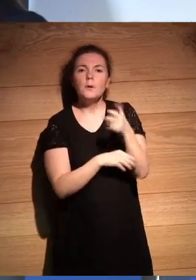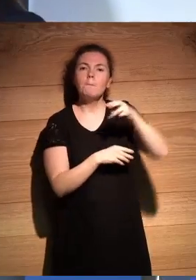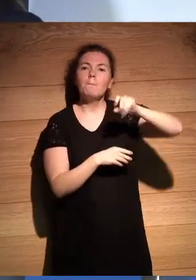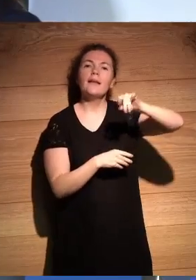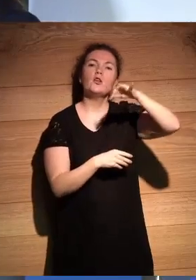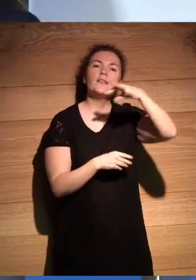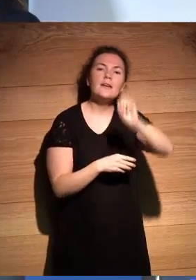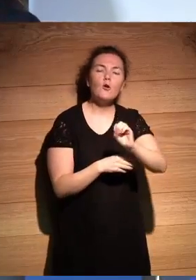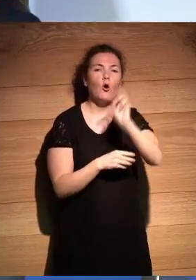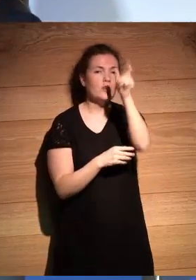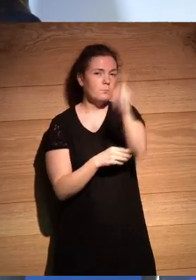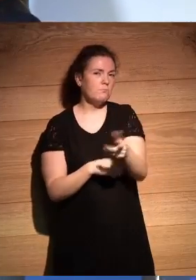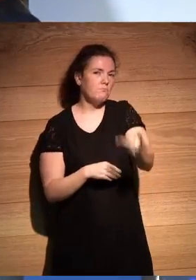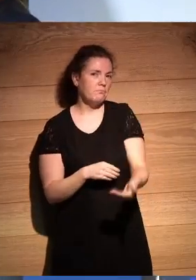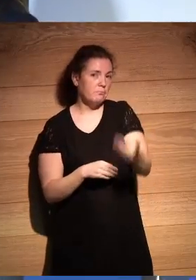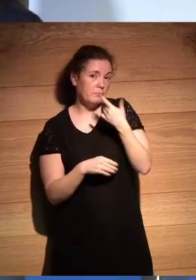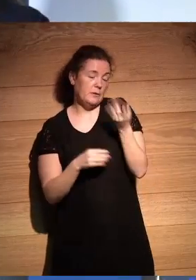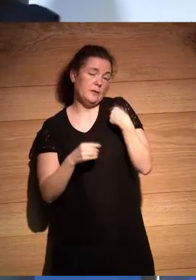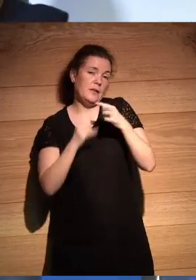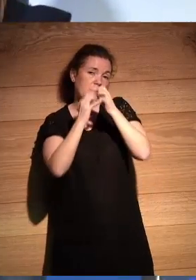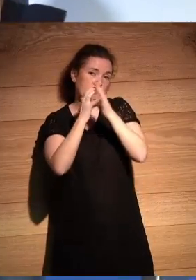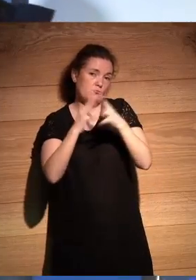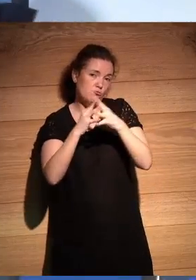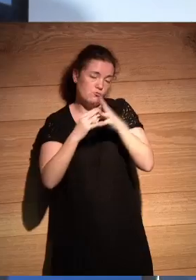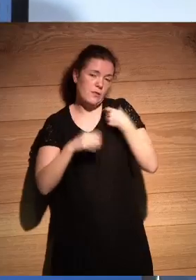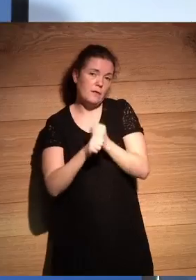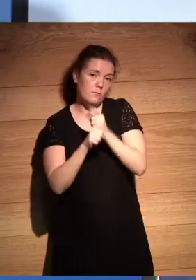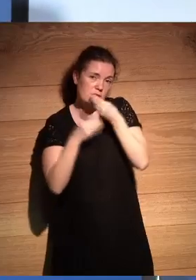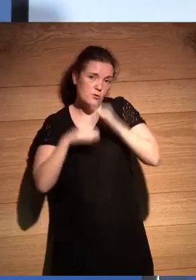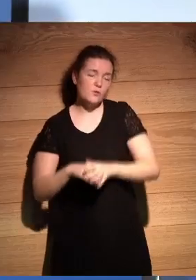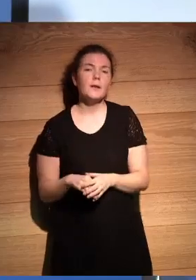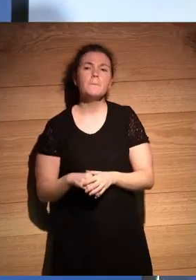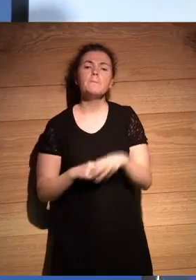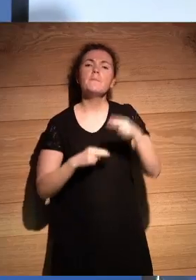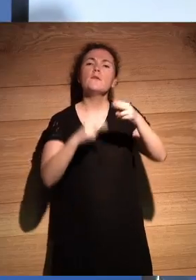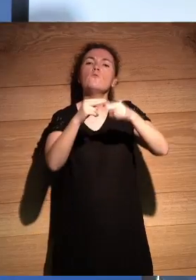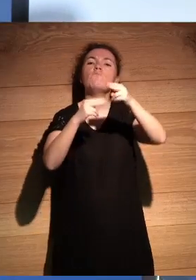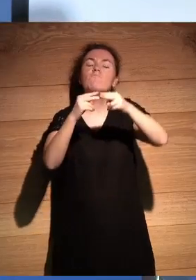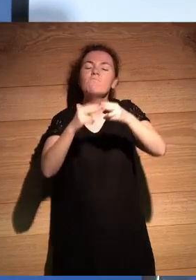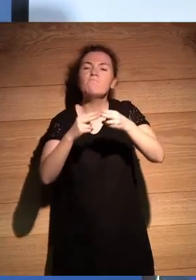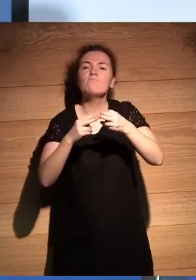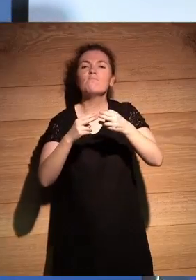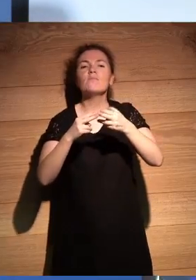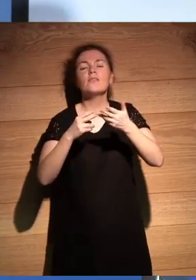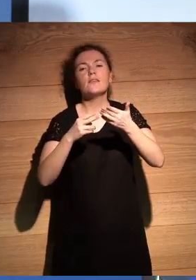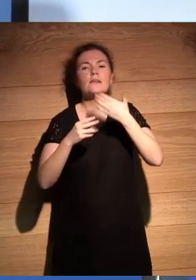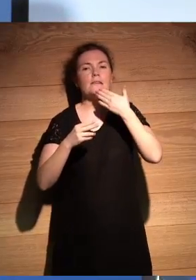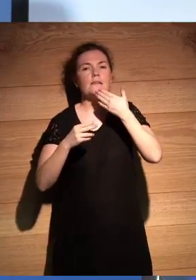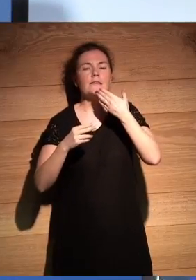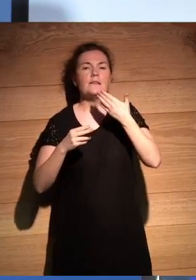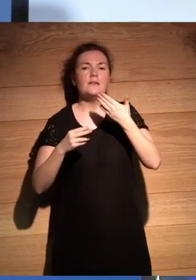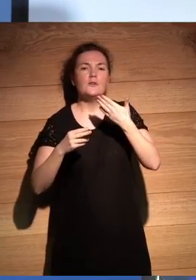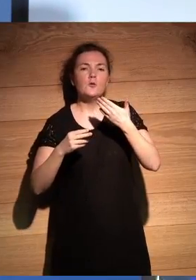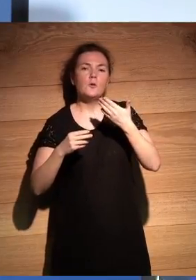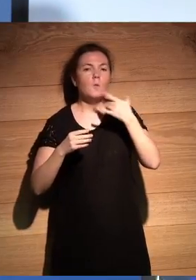otro elemento fundamental en el esqueleto del trabajo de esta historia. Se va construyendo, se va armando una especie de